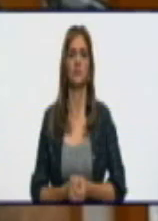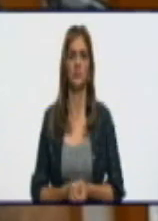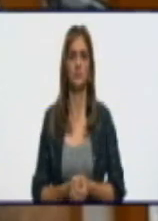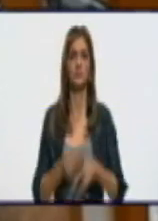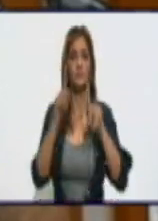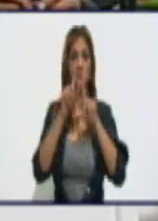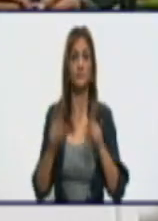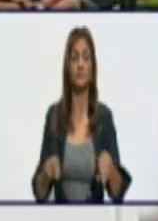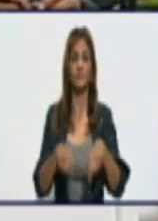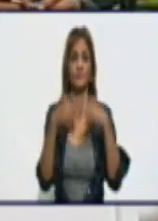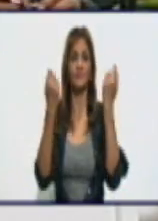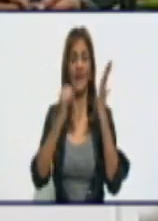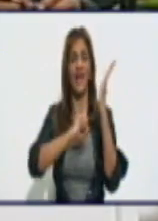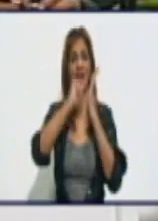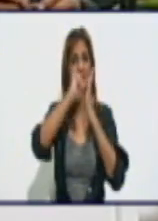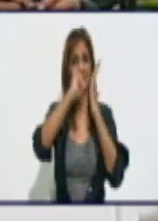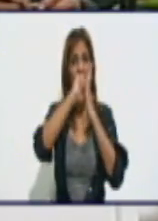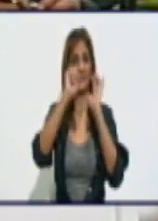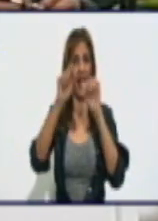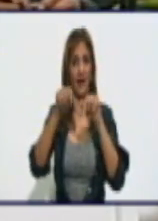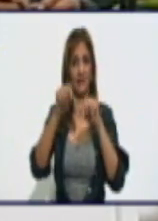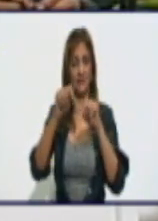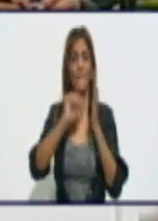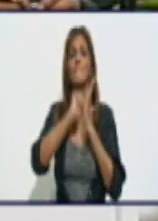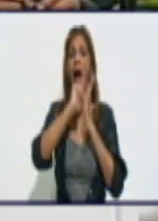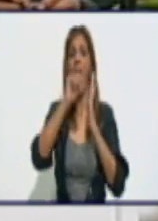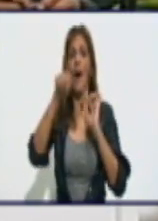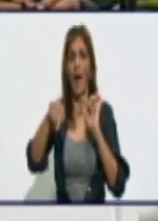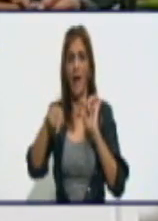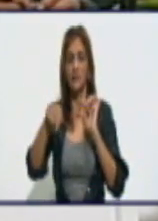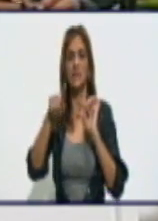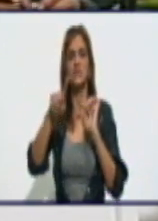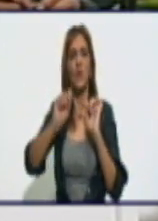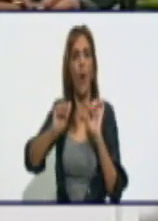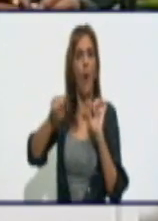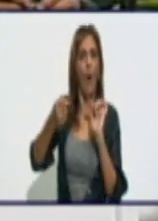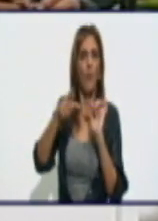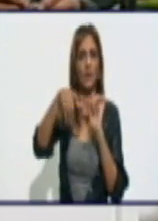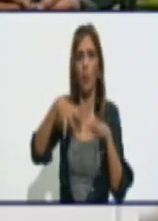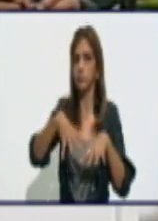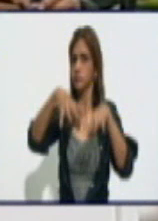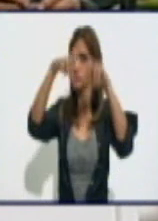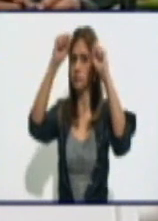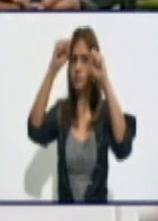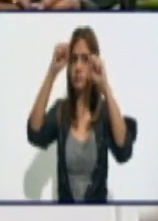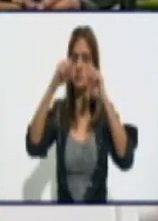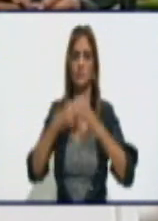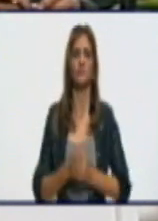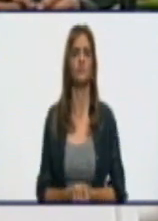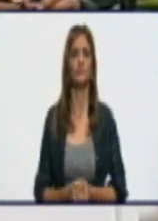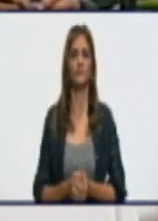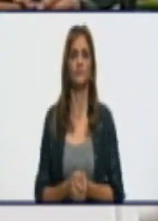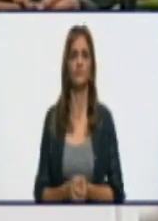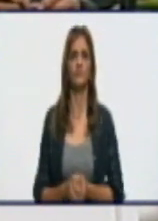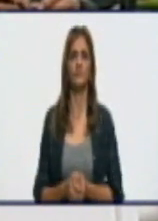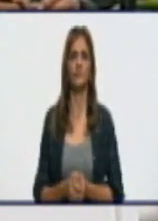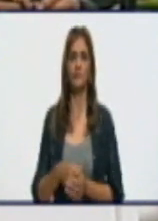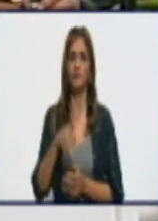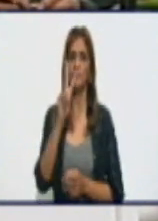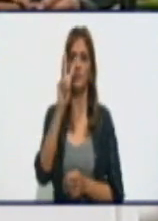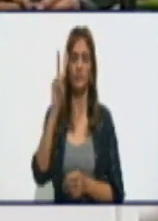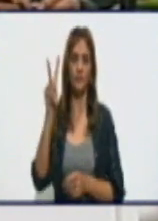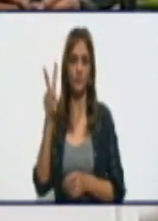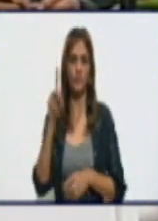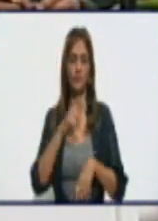el central Colina que obligó a estar apagados a sus clientes alrededor de 32, 33 minutos por encima de